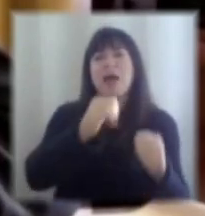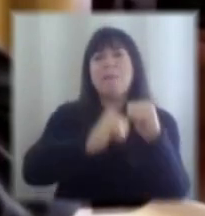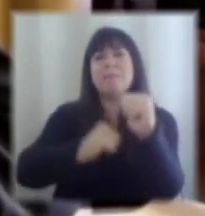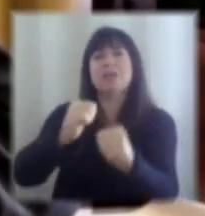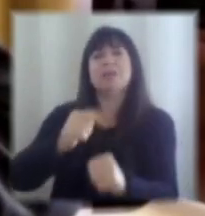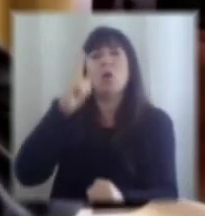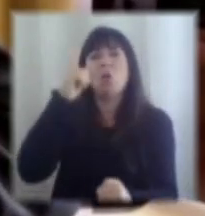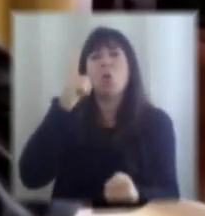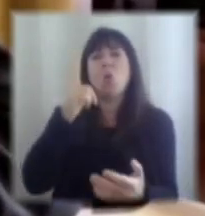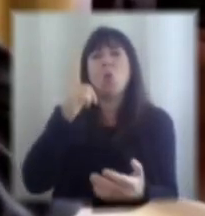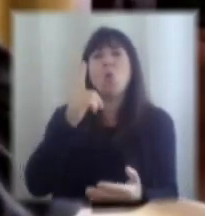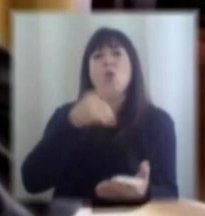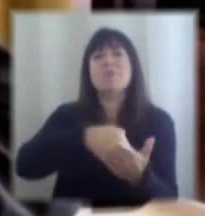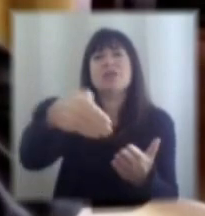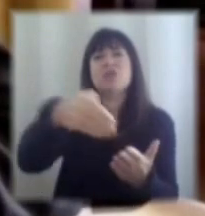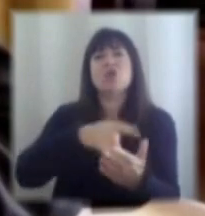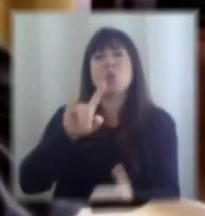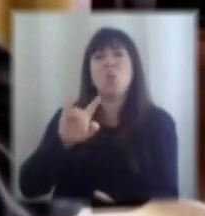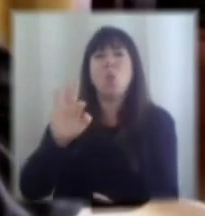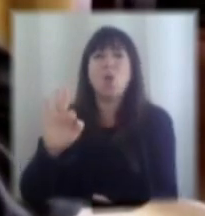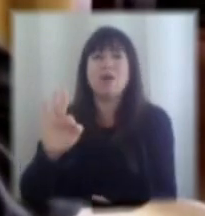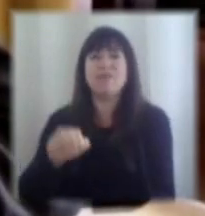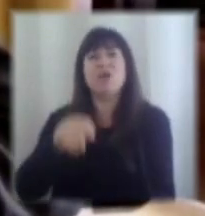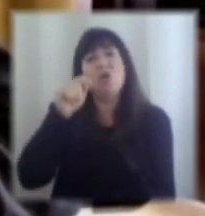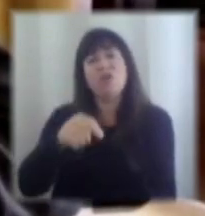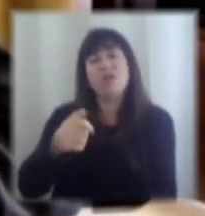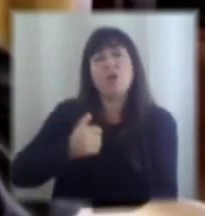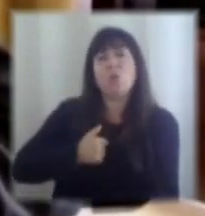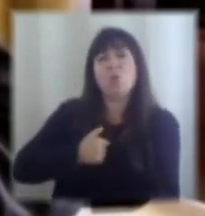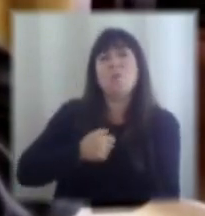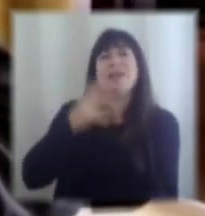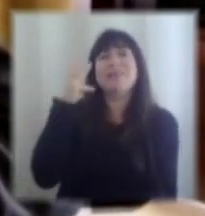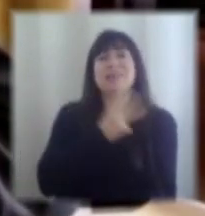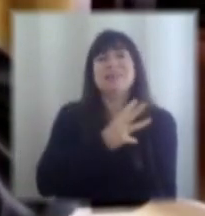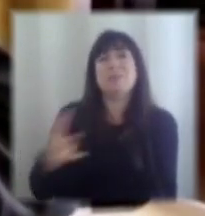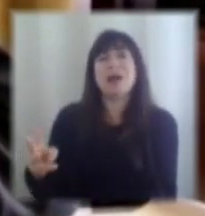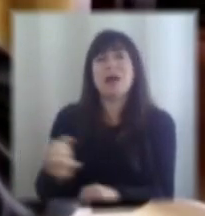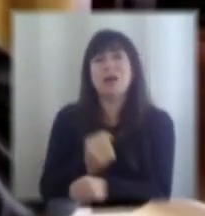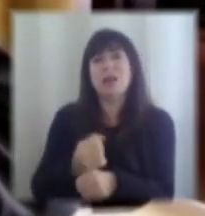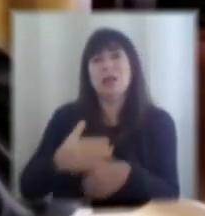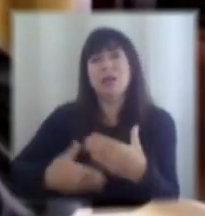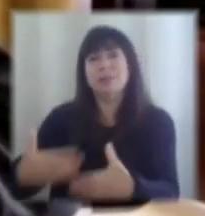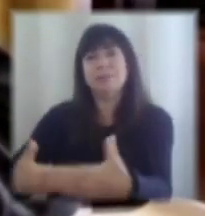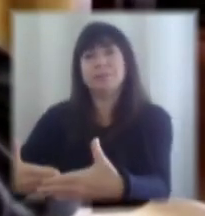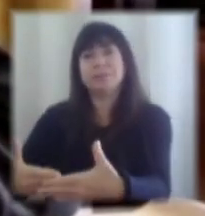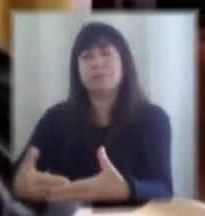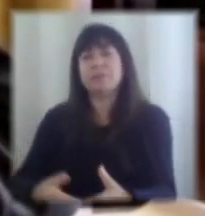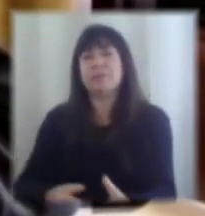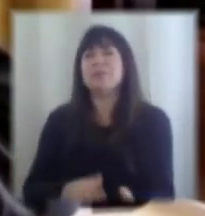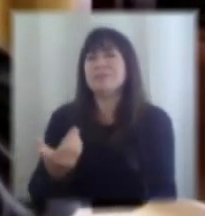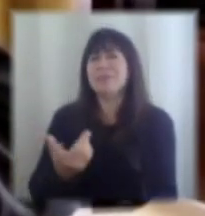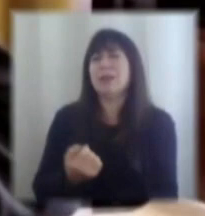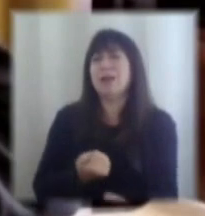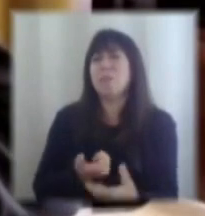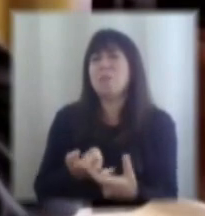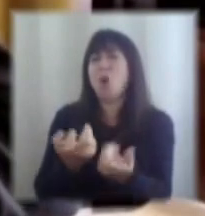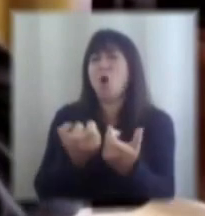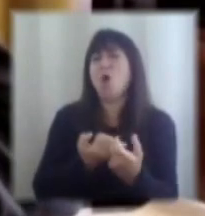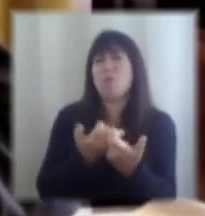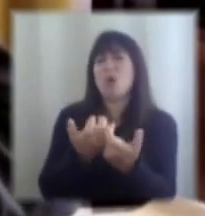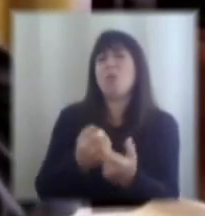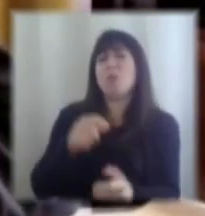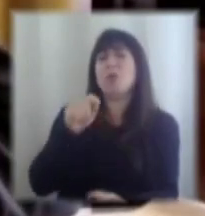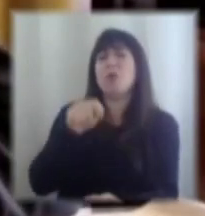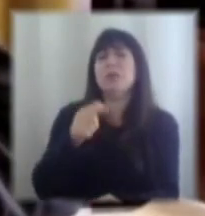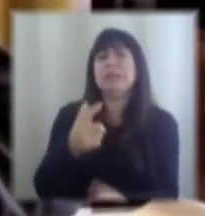hoy día se cumplen tres semanas de operación y a poquito tiempo pero que ha generado harto ruido en hartos sectores por casos